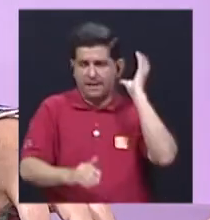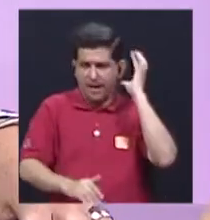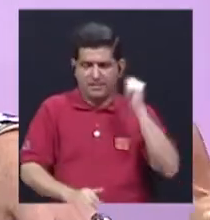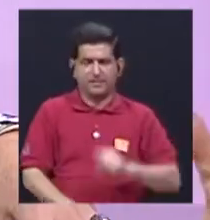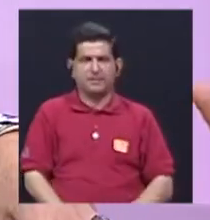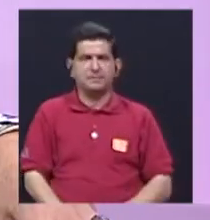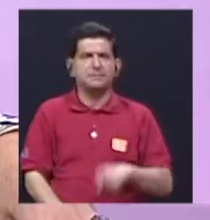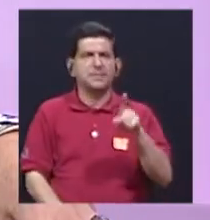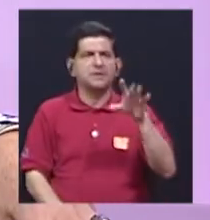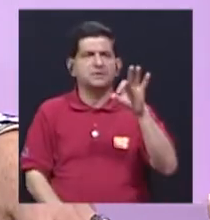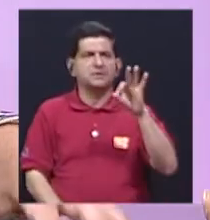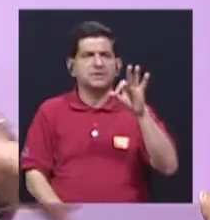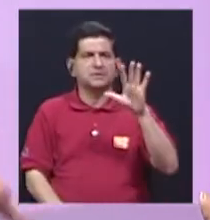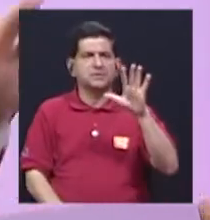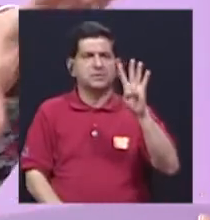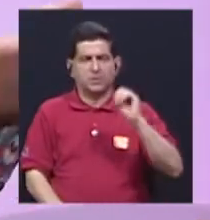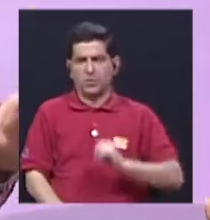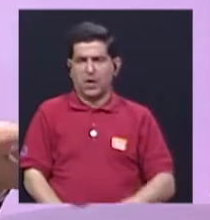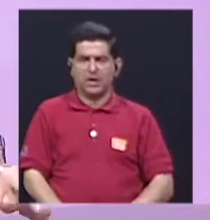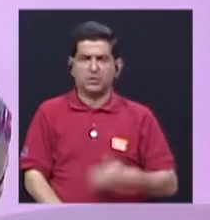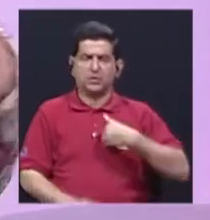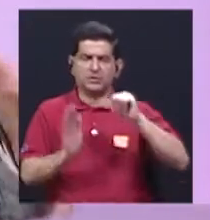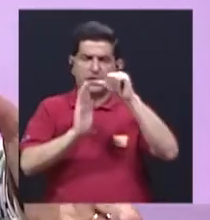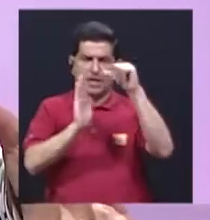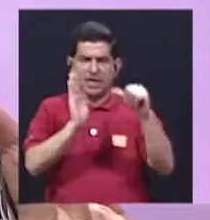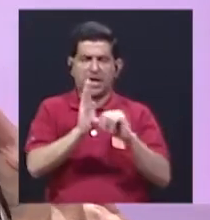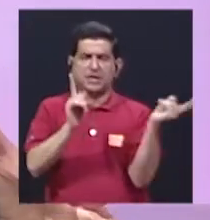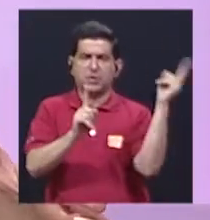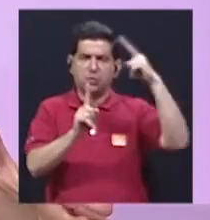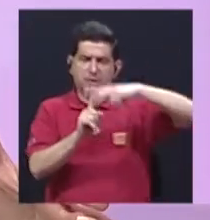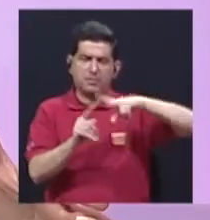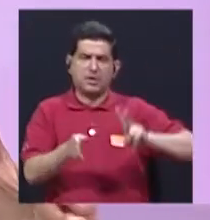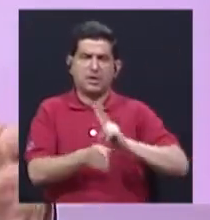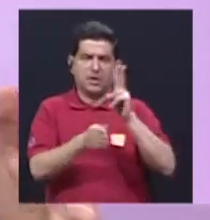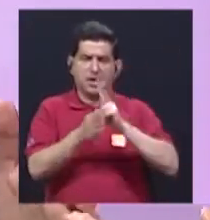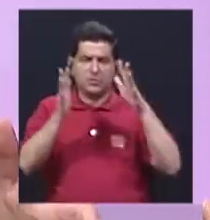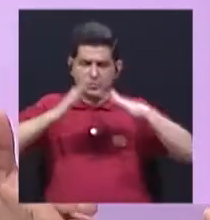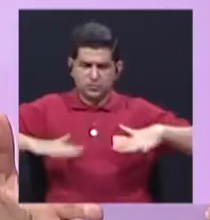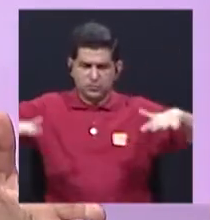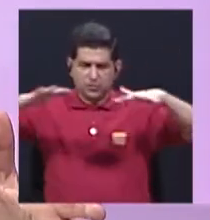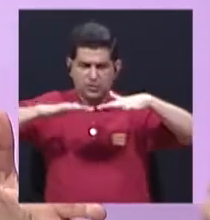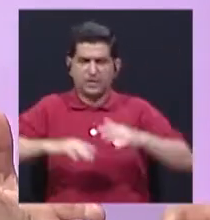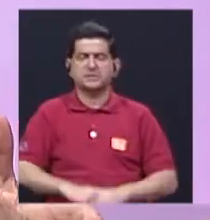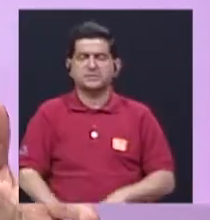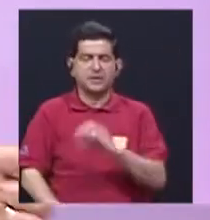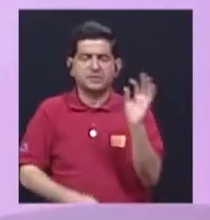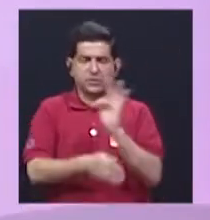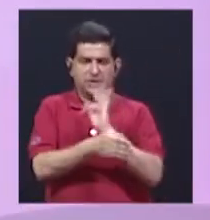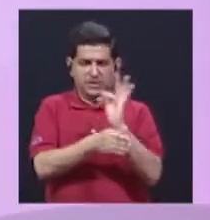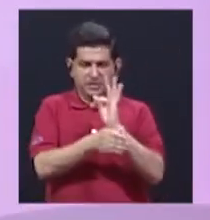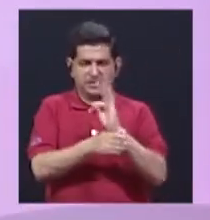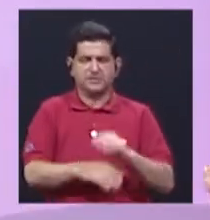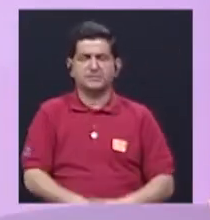La del 54, porque hay artículos ahí que se aplican al uso del espectro, que aplican a la televisión. Ahora, la Ley General de